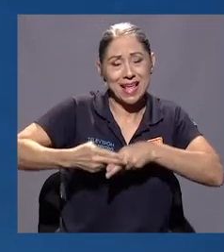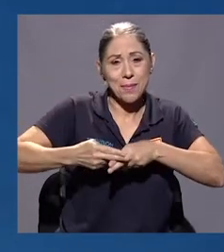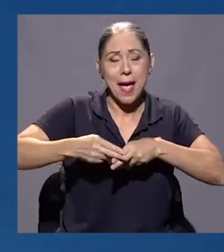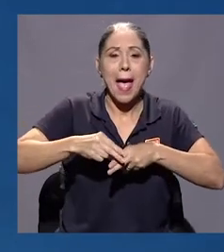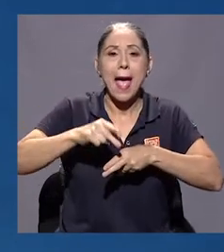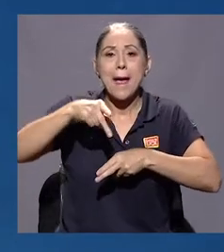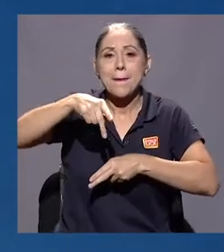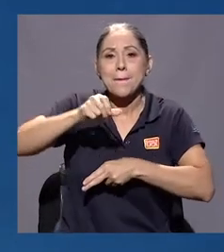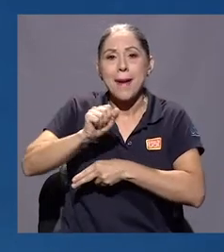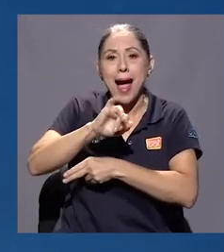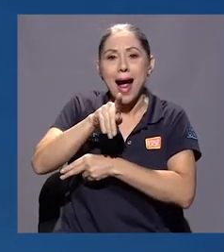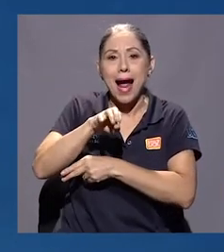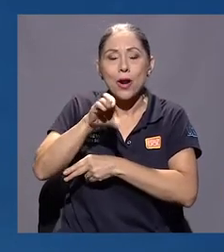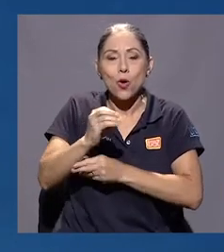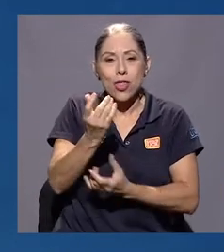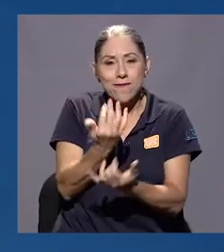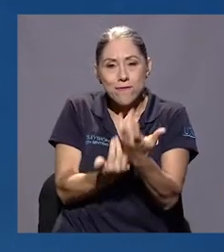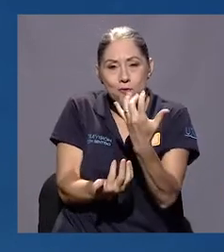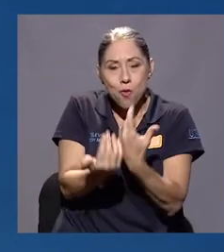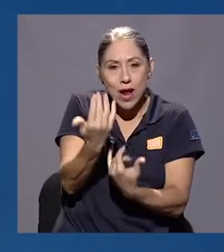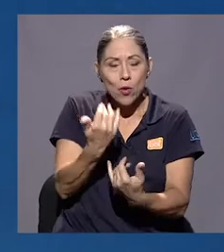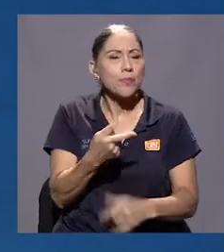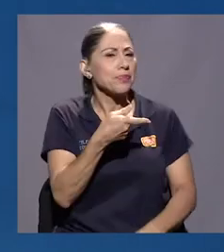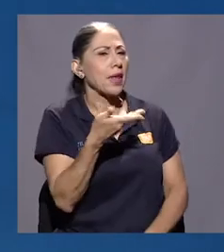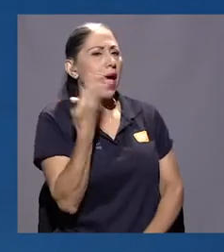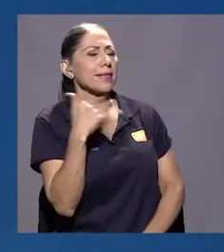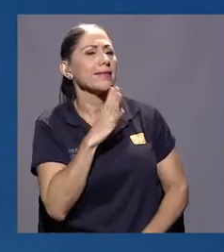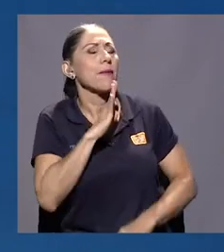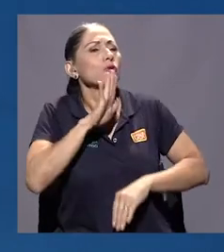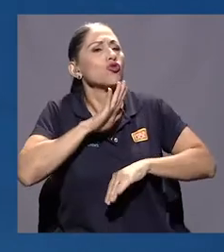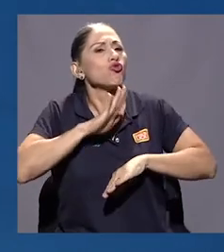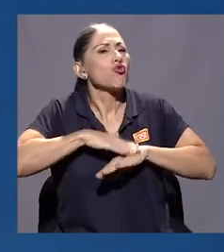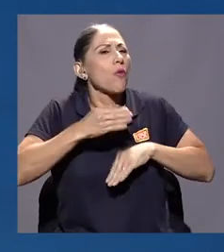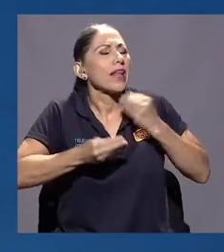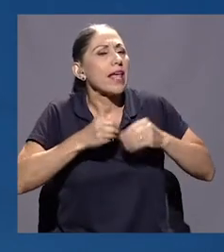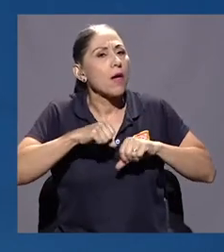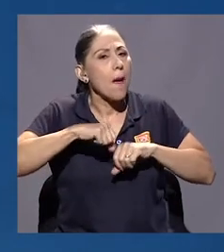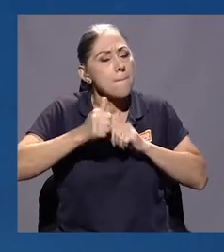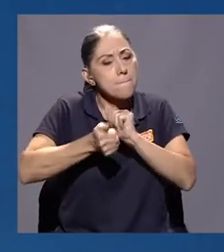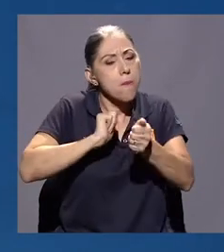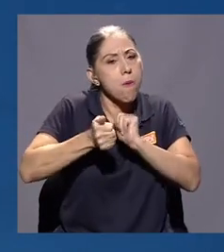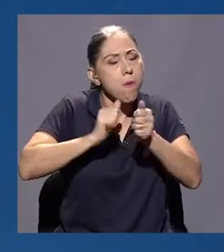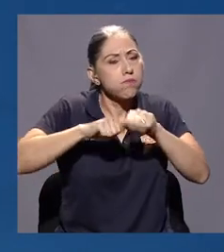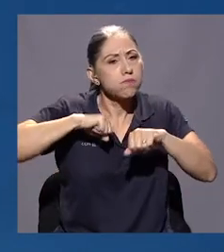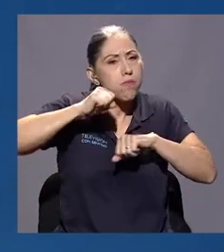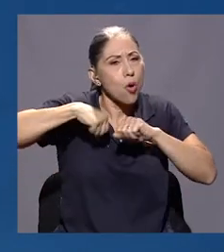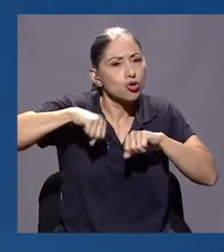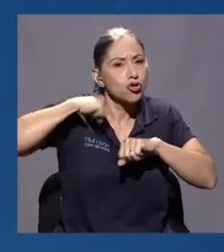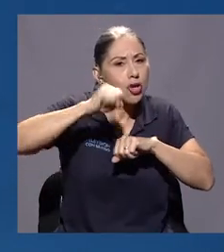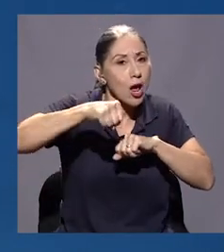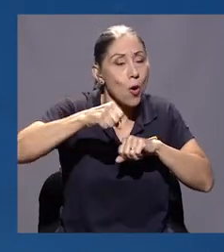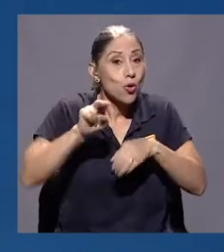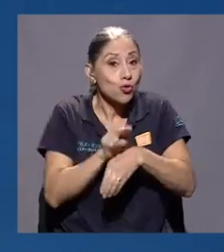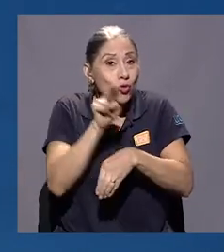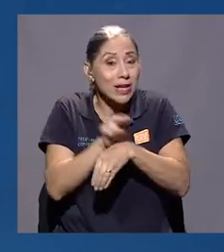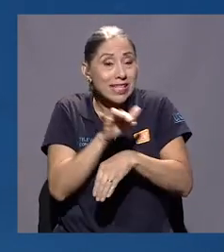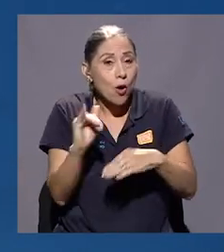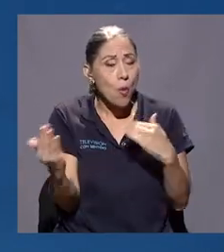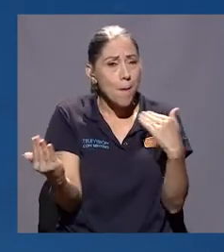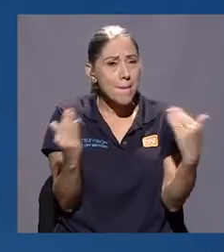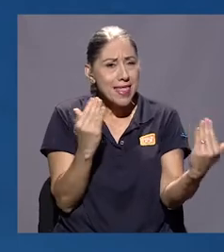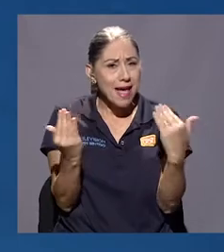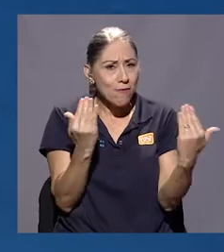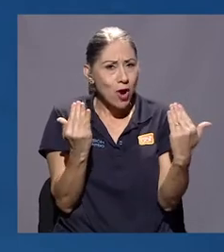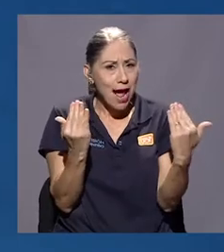Hablaba de lo del boxeo, de cómo se pasa o se utiliza como metáfora de